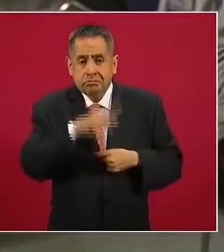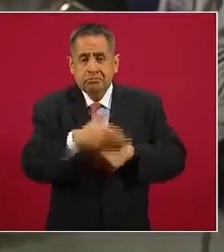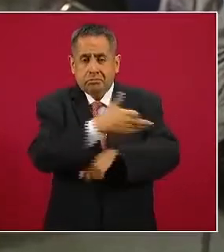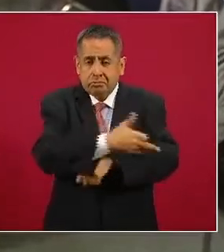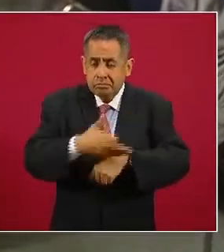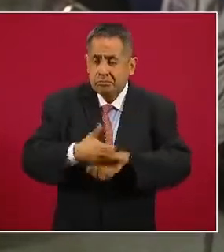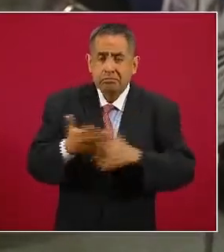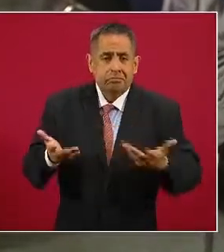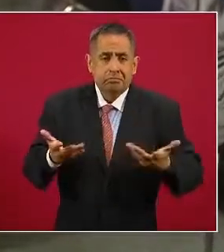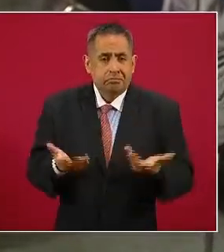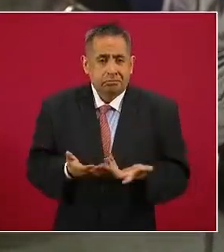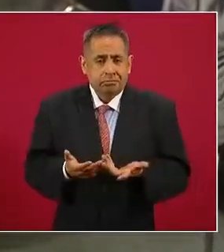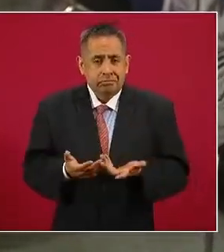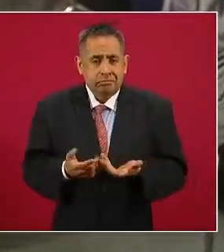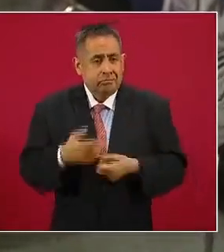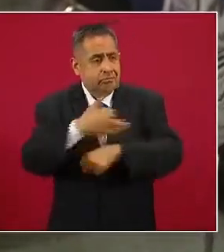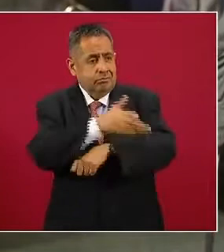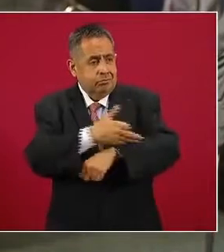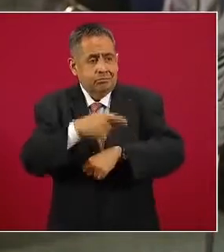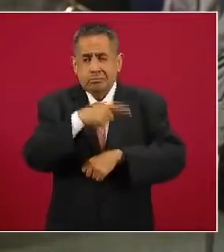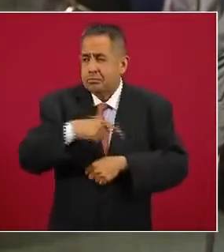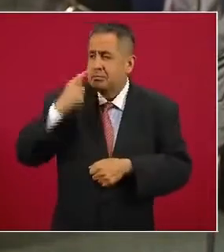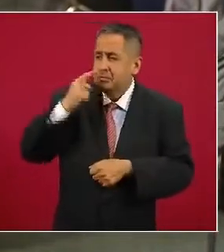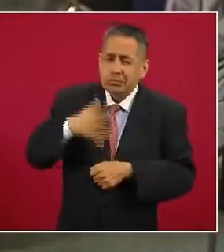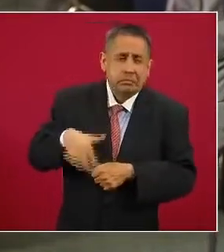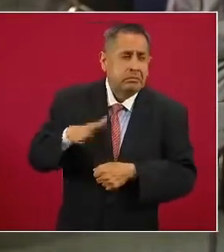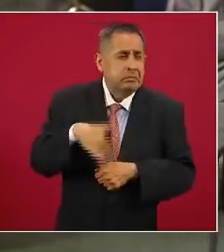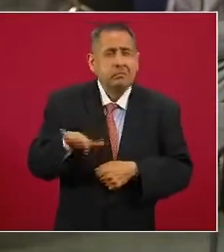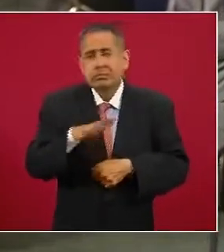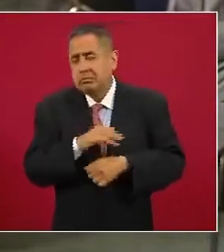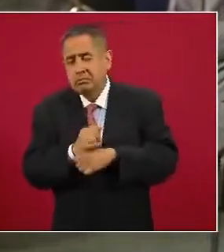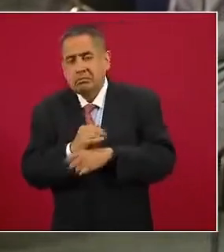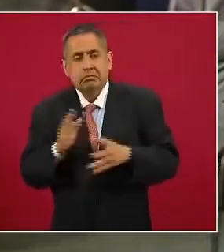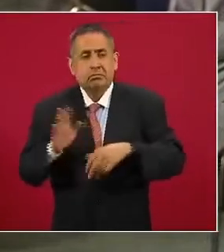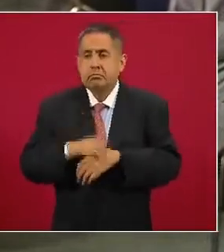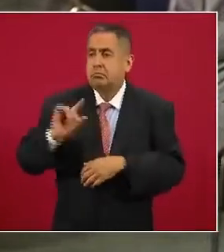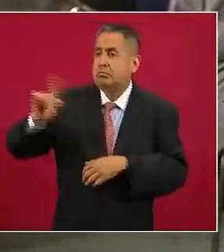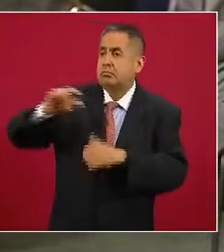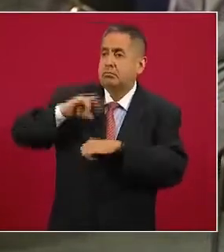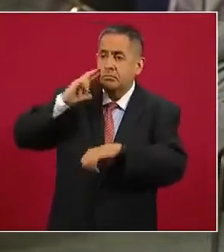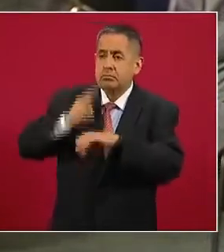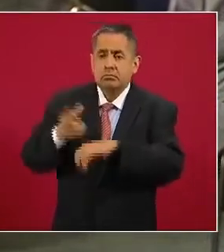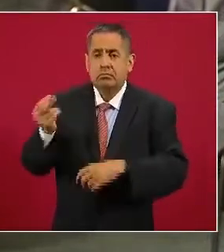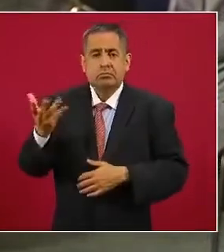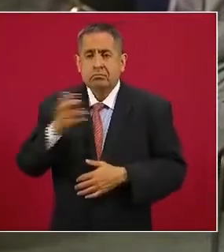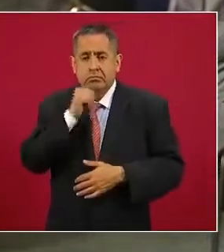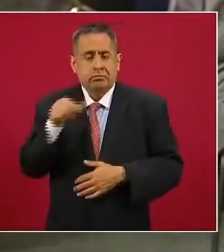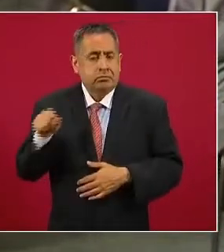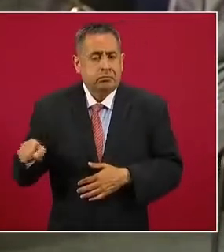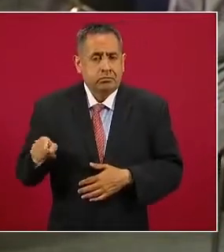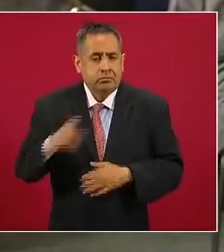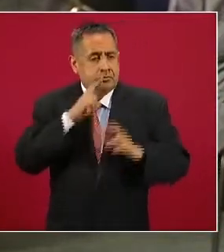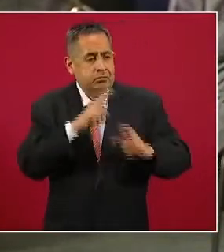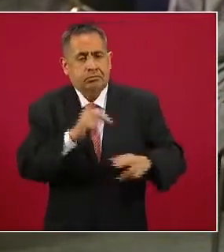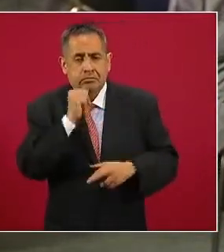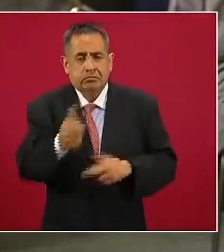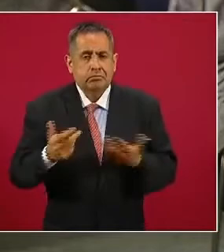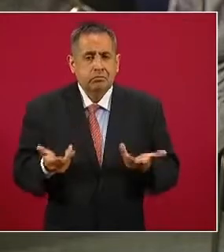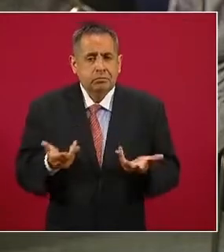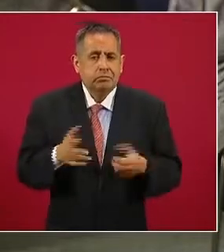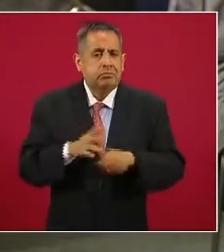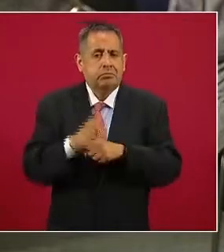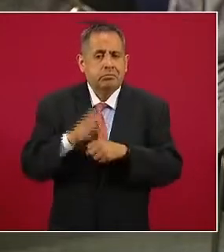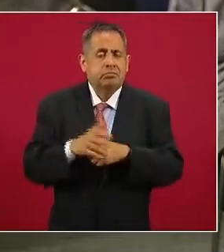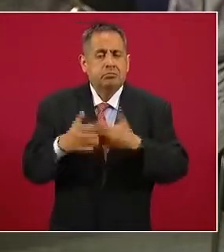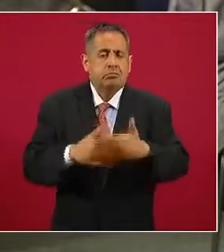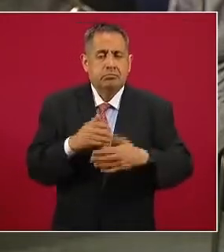o sea la necesidad de que tengan que salir ellos a buscarlos porque las autoridades no responden o porque pues no dan solución cuál va a